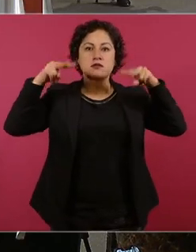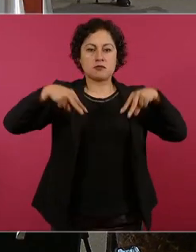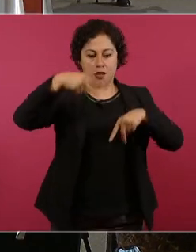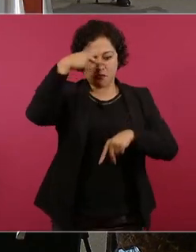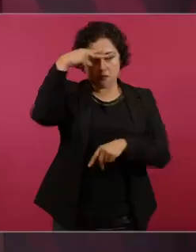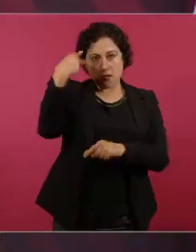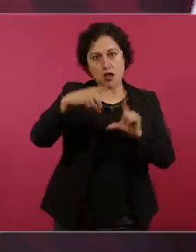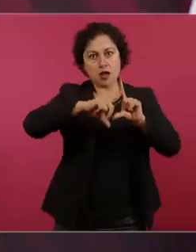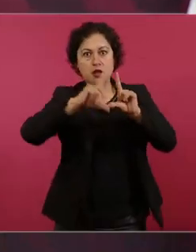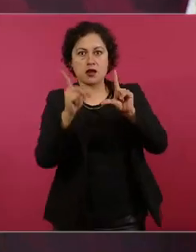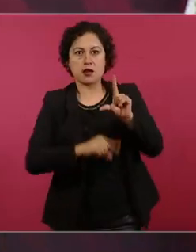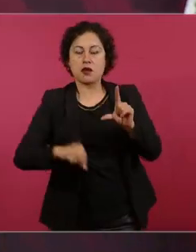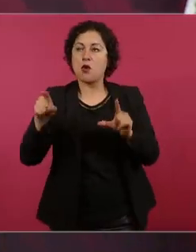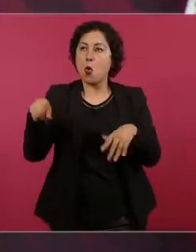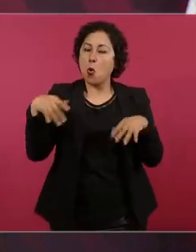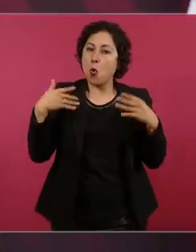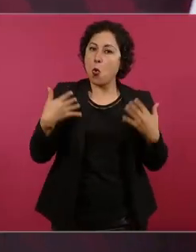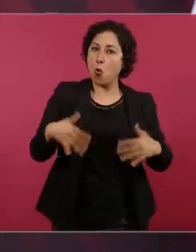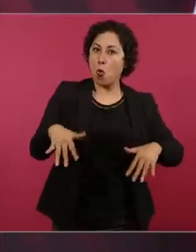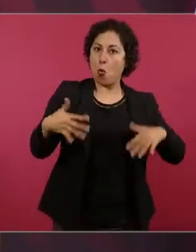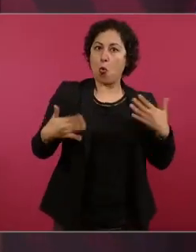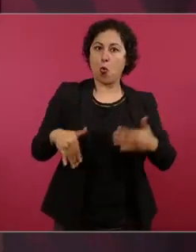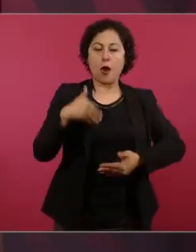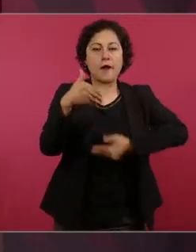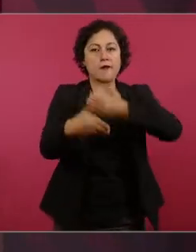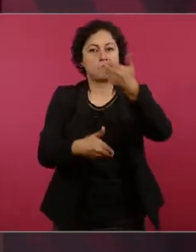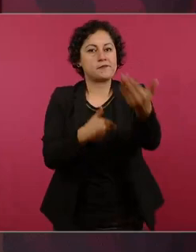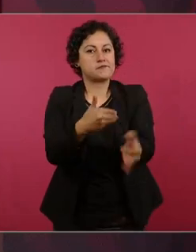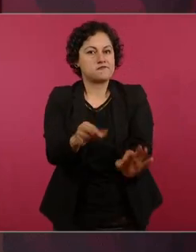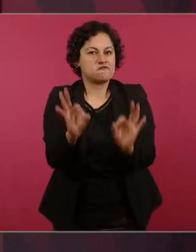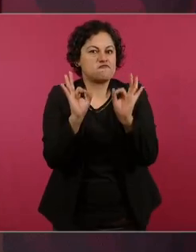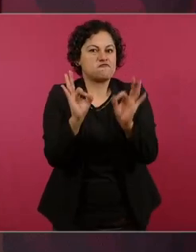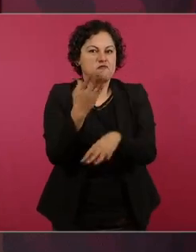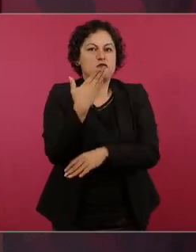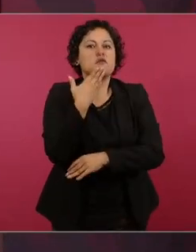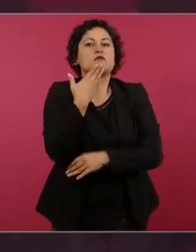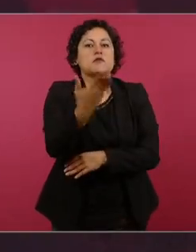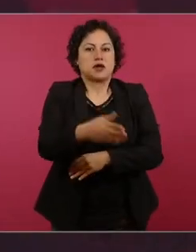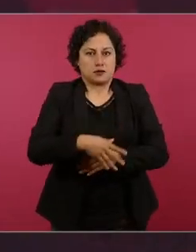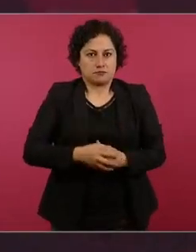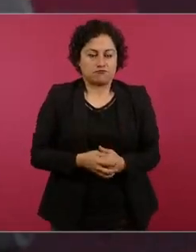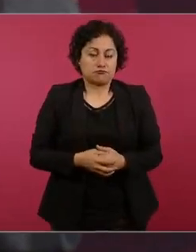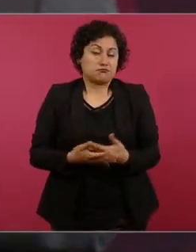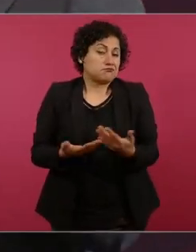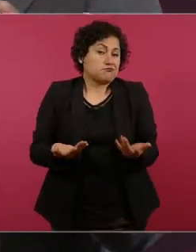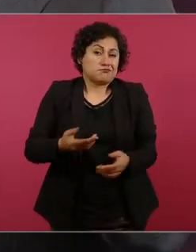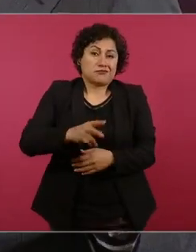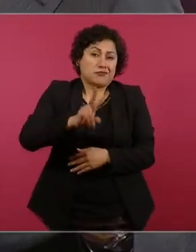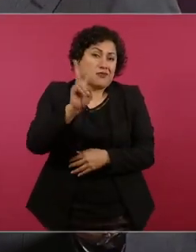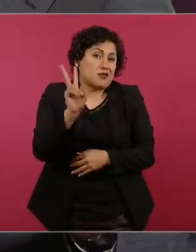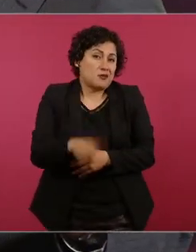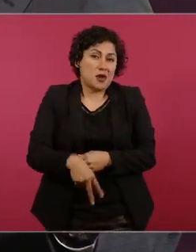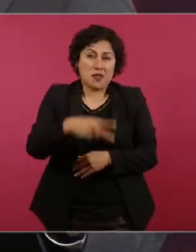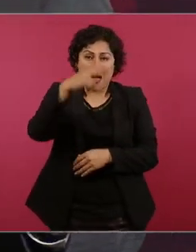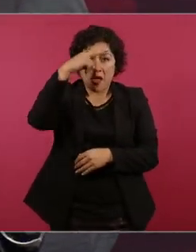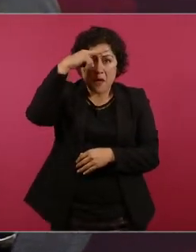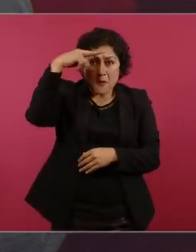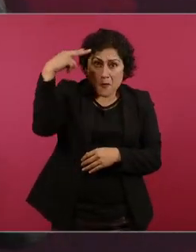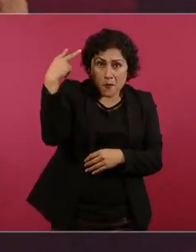y en especial es uno de los países más atractivos para invertir